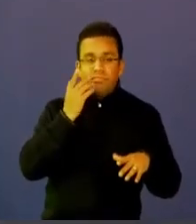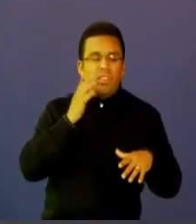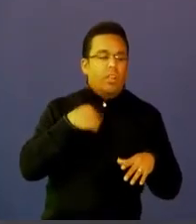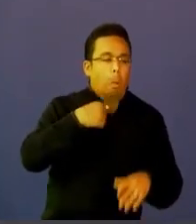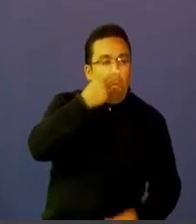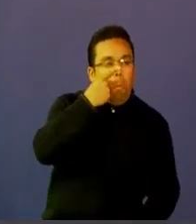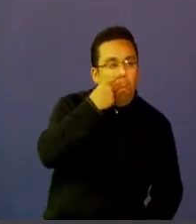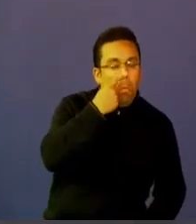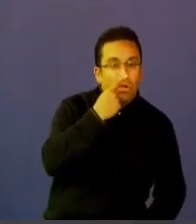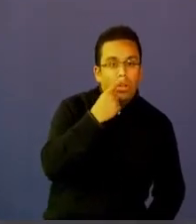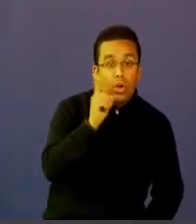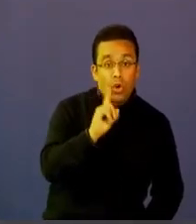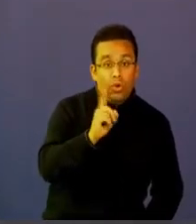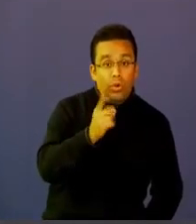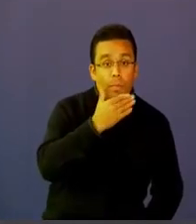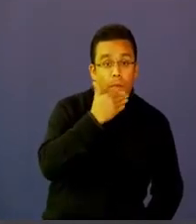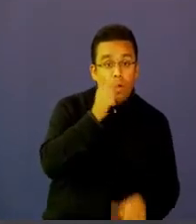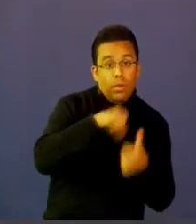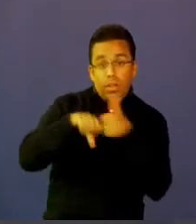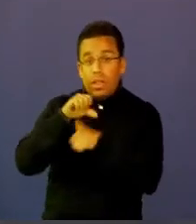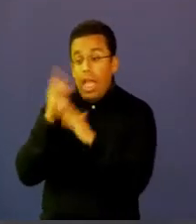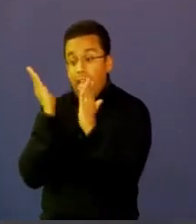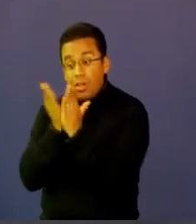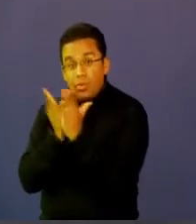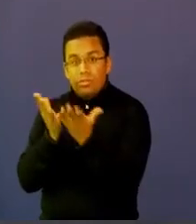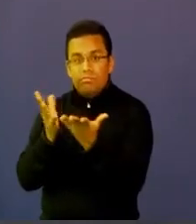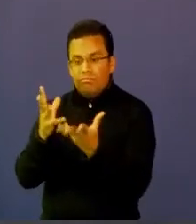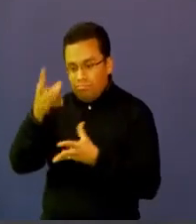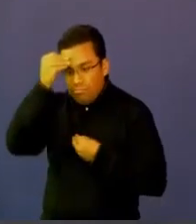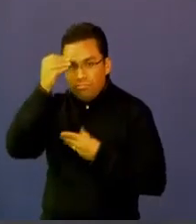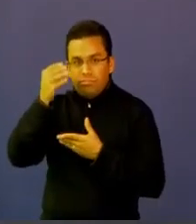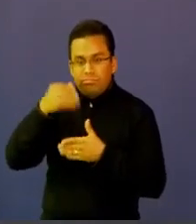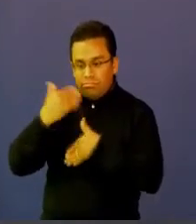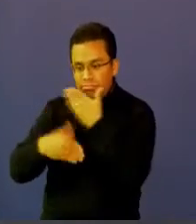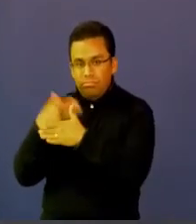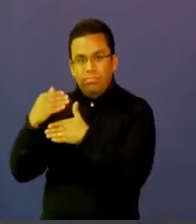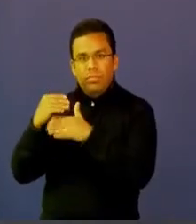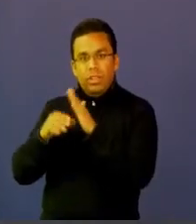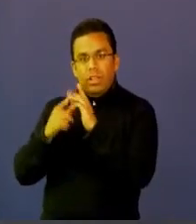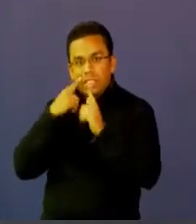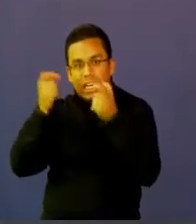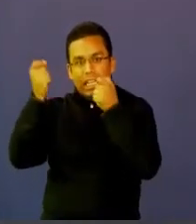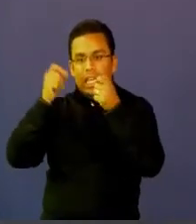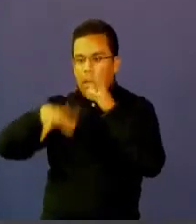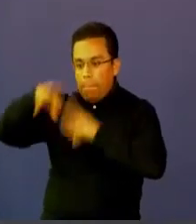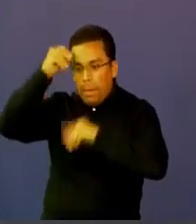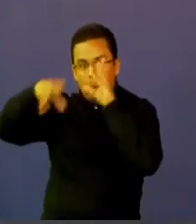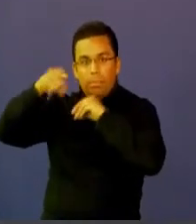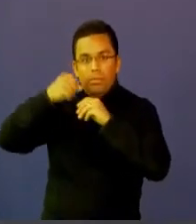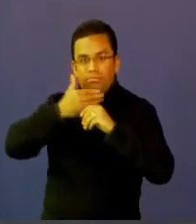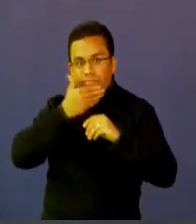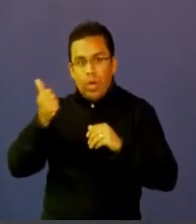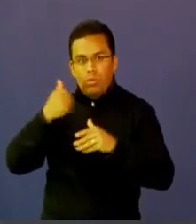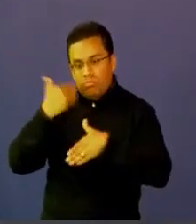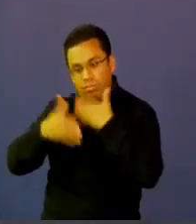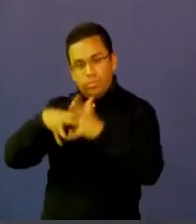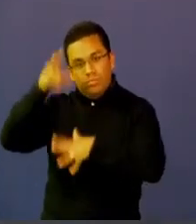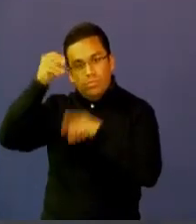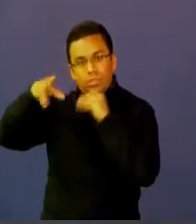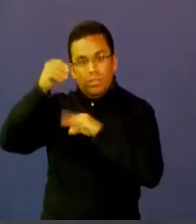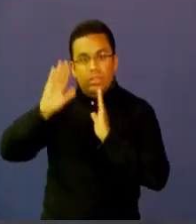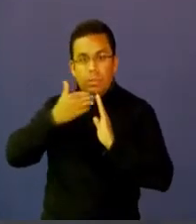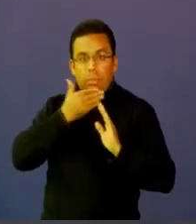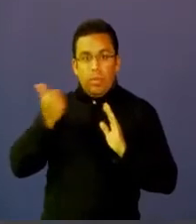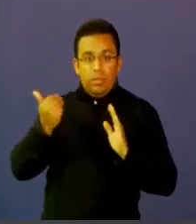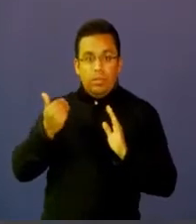más tiempo para educarse más tiempo para desarrollar estrategias de aprendizaje para saber más y ser más felices que solo para